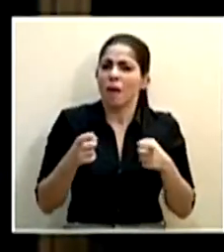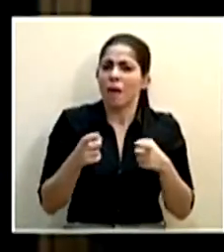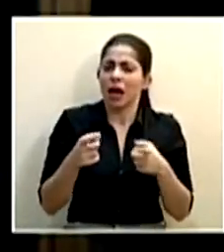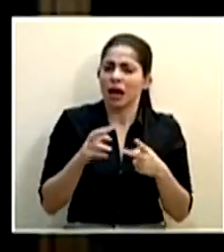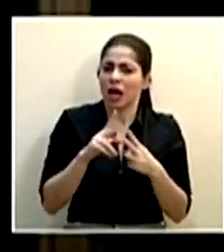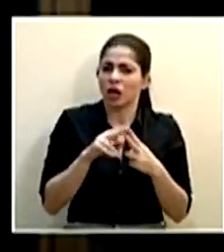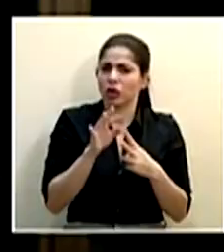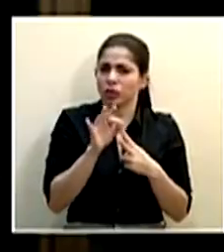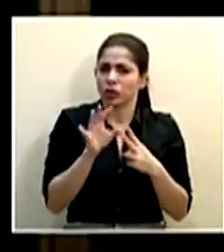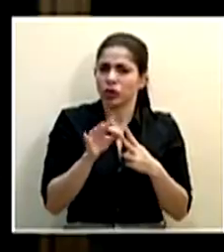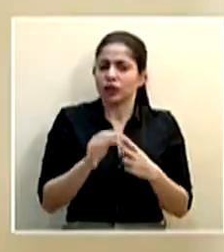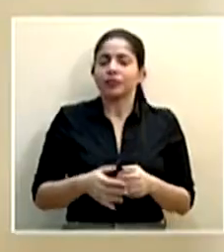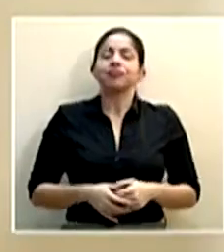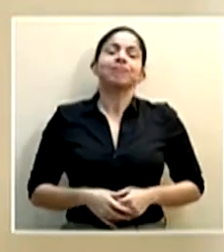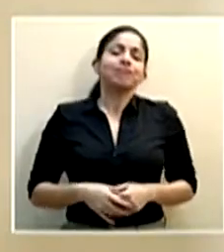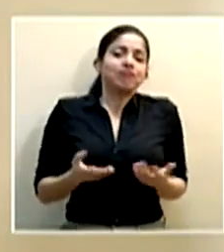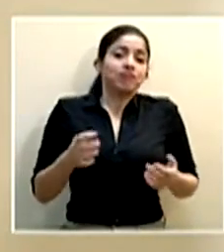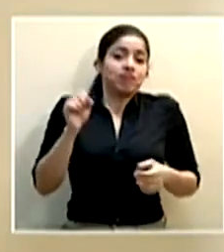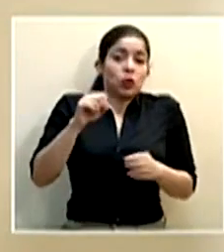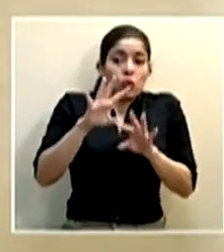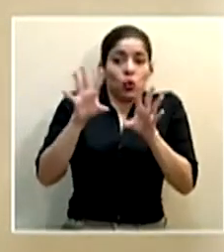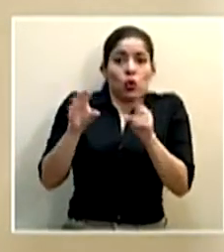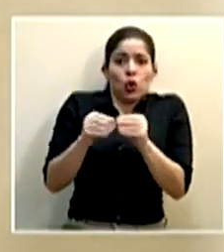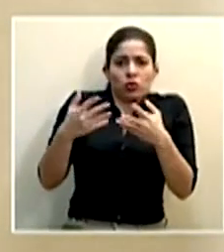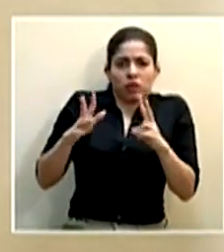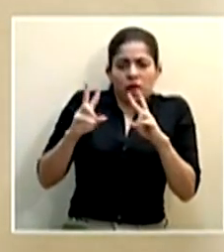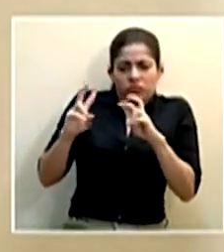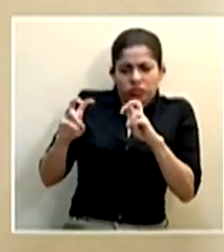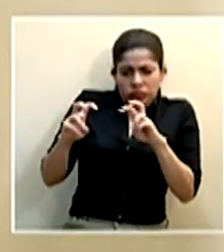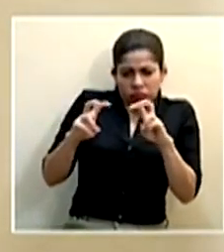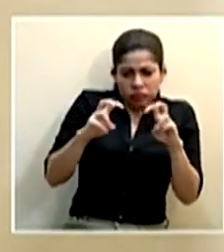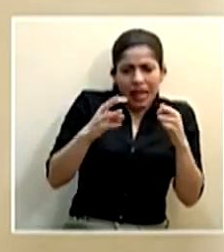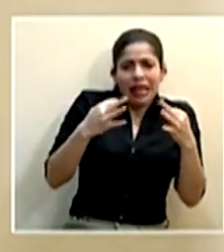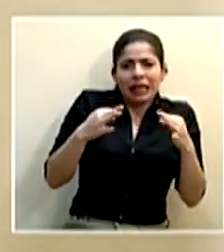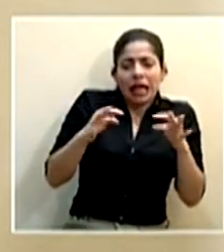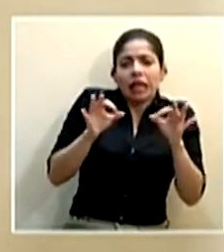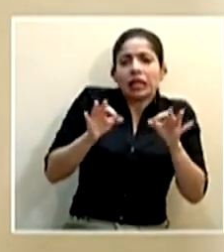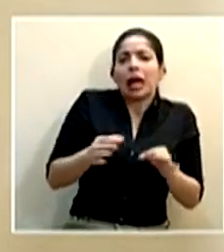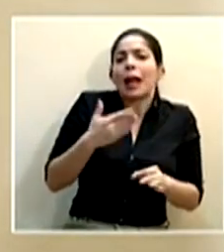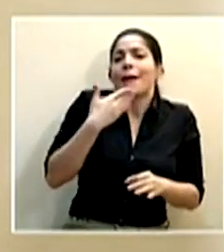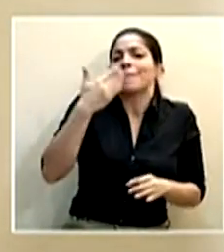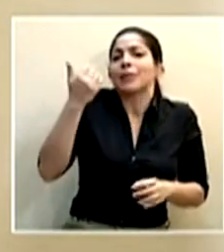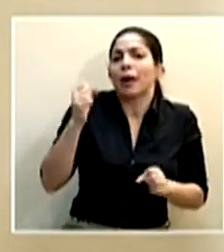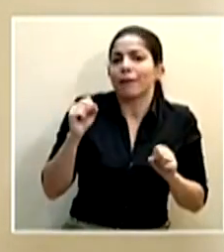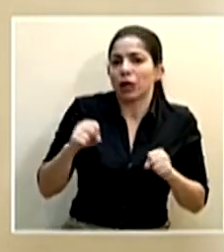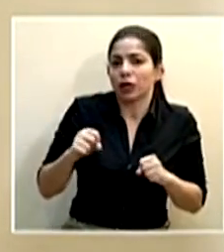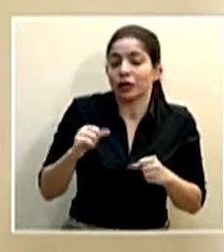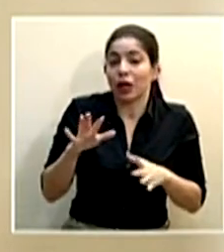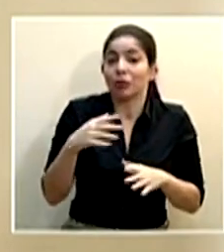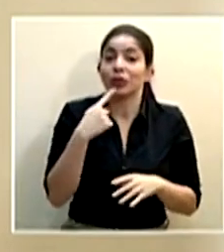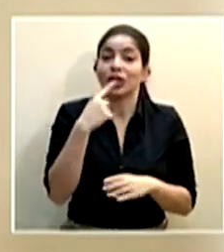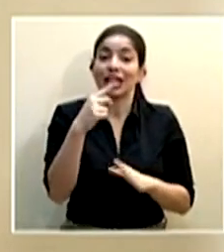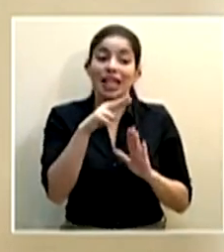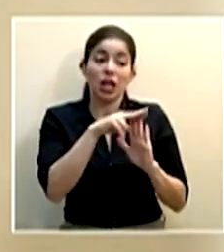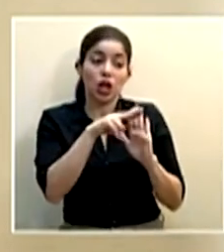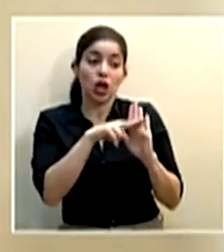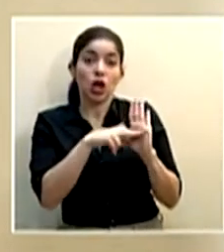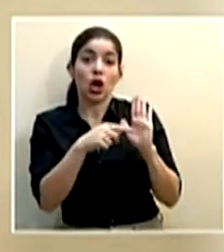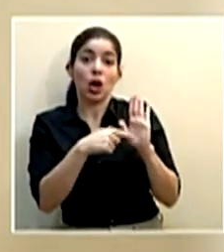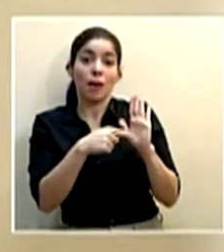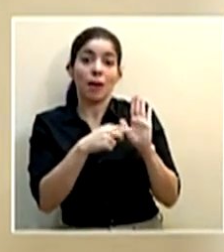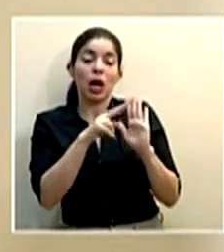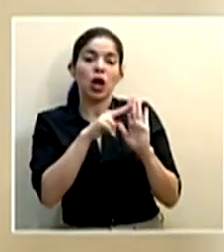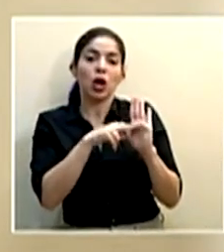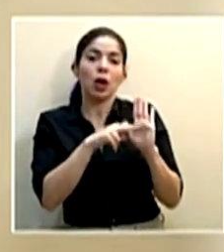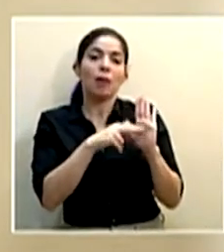estas dos opciones? Sí, todo eso en realidad se analiza y se trata de tomar la mejor decisión posible, como indicaba anteriormente, de acuerdo al marco normativo, lo que nos permite el